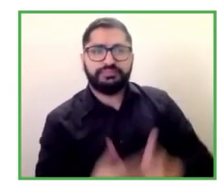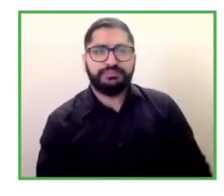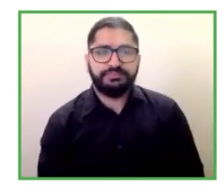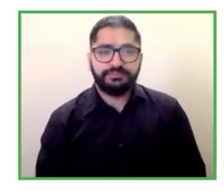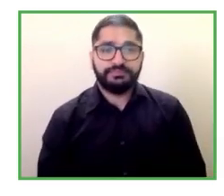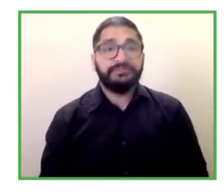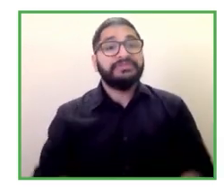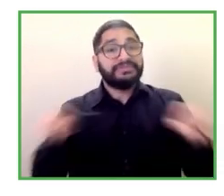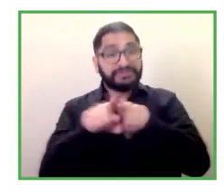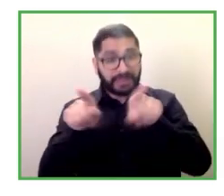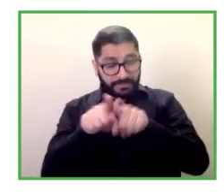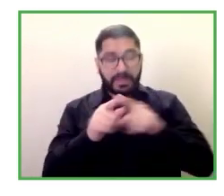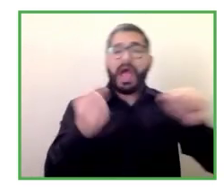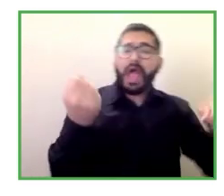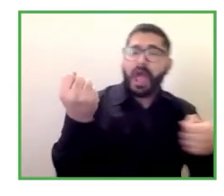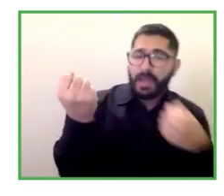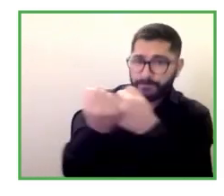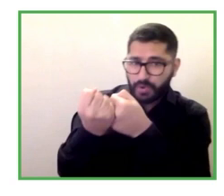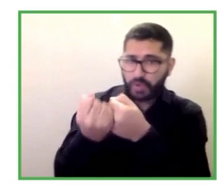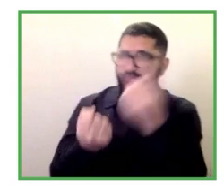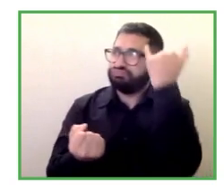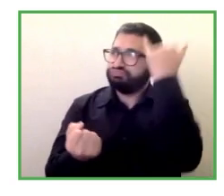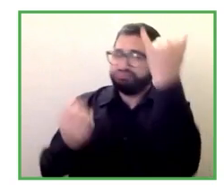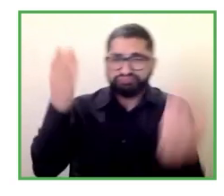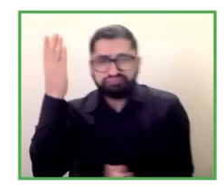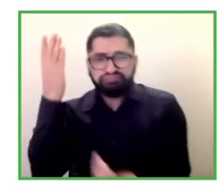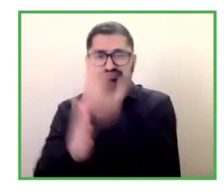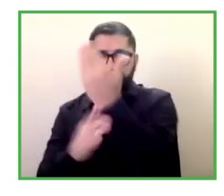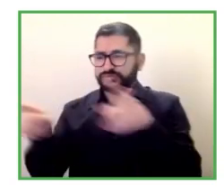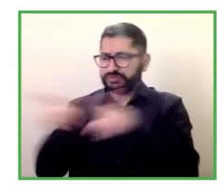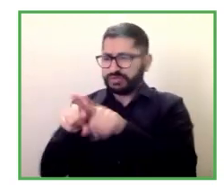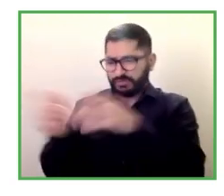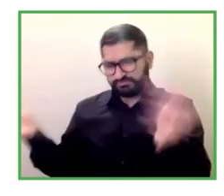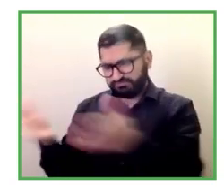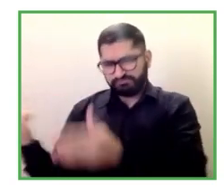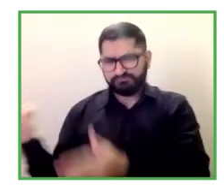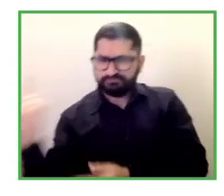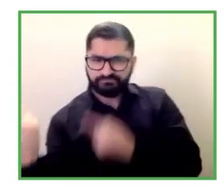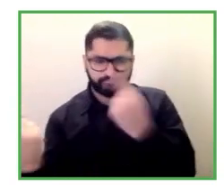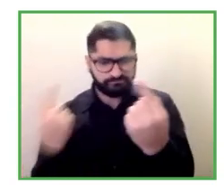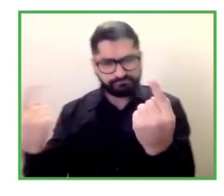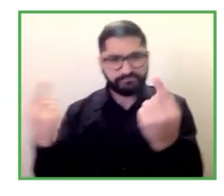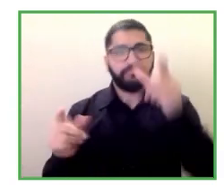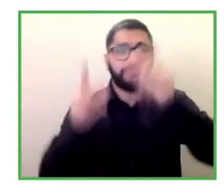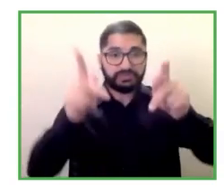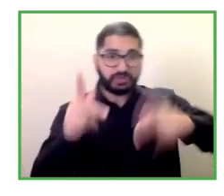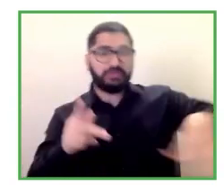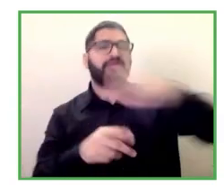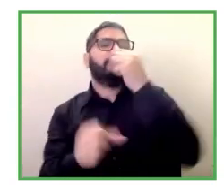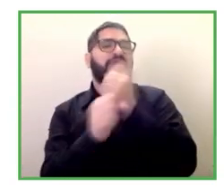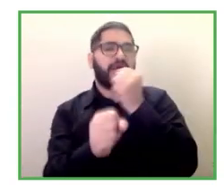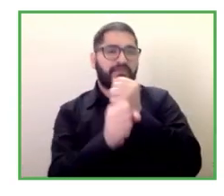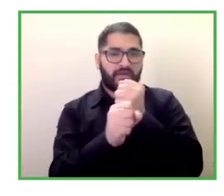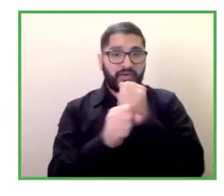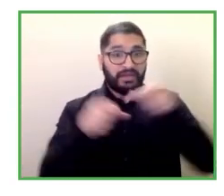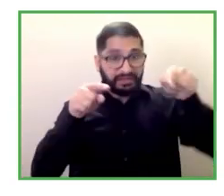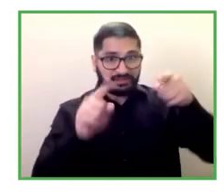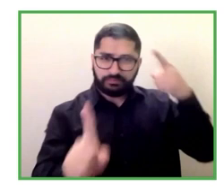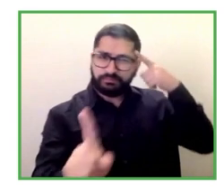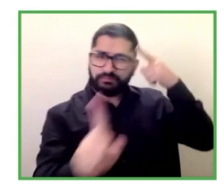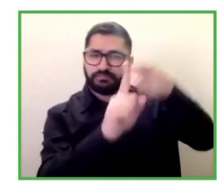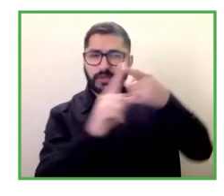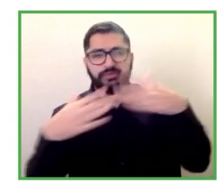individuales y de emprendimiento los trabajadores independientes que es lo más cómodo de todas estas oportunidades